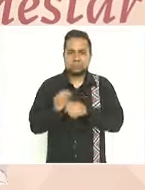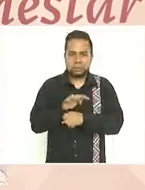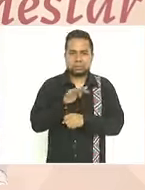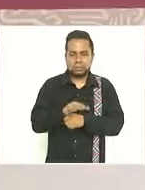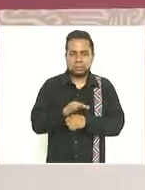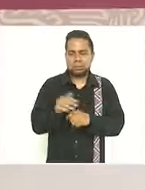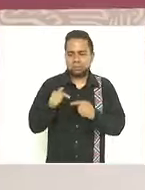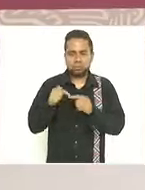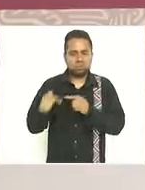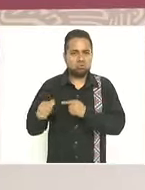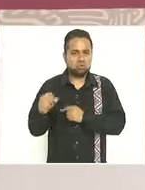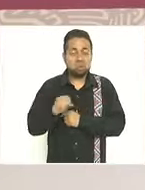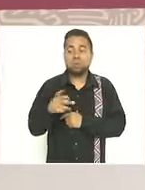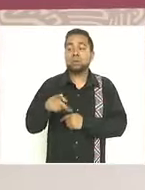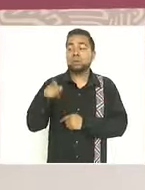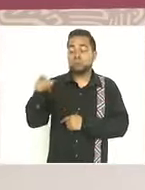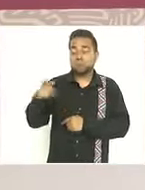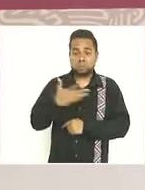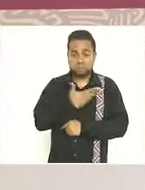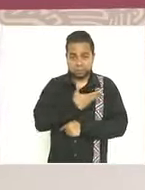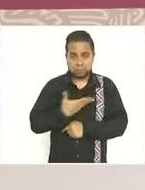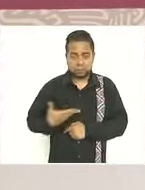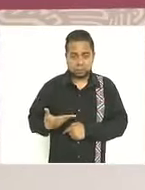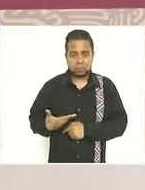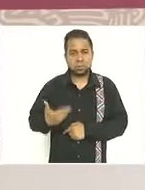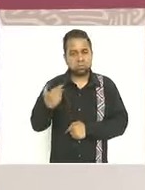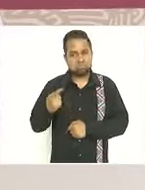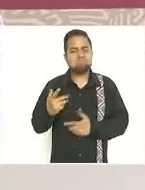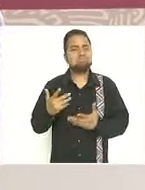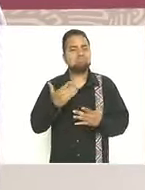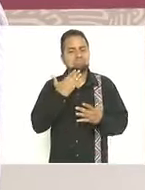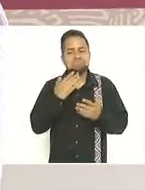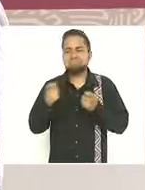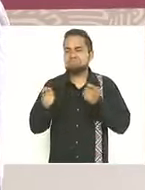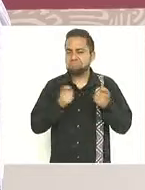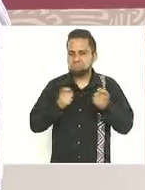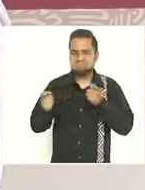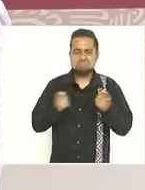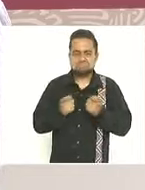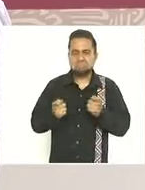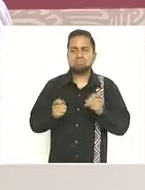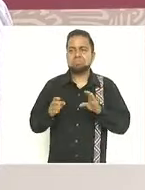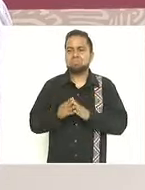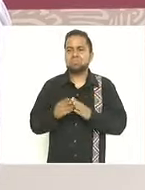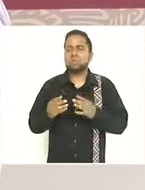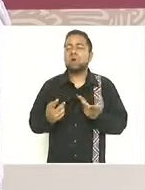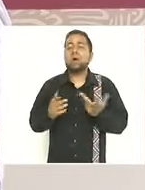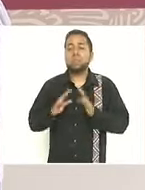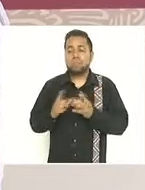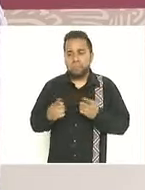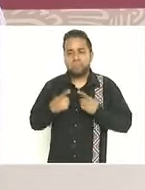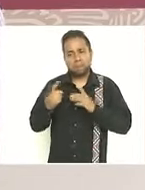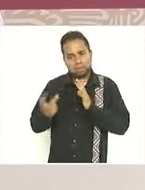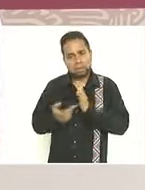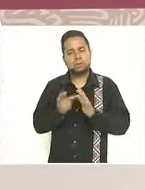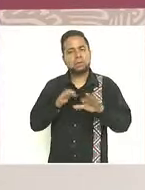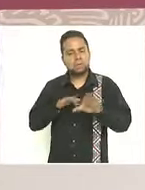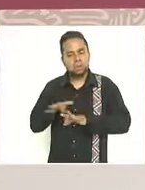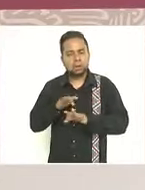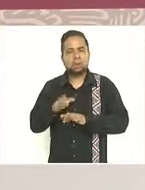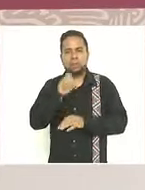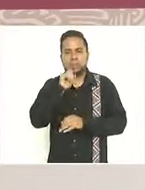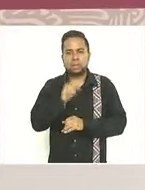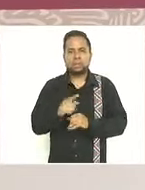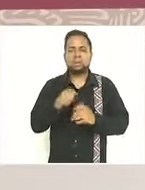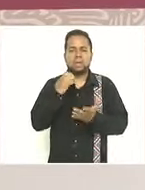sin embargo usted presidente lo logró recuperar los empleos perdidos y reactivar el